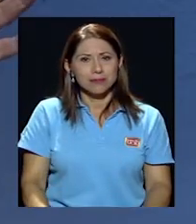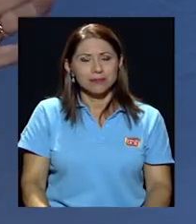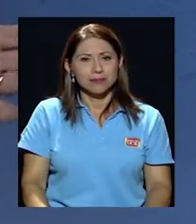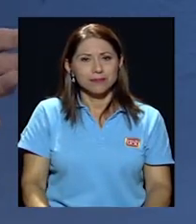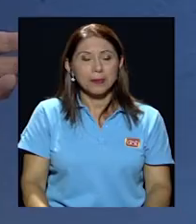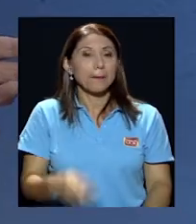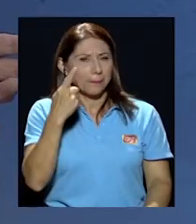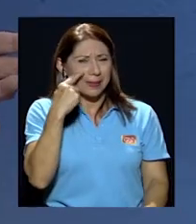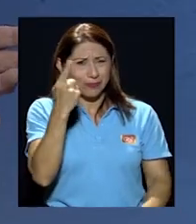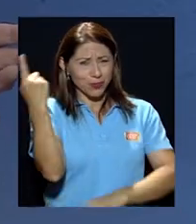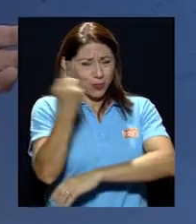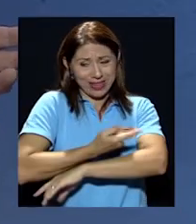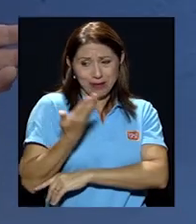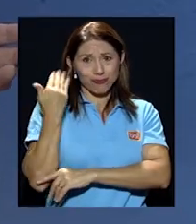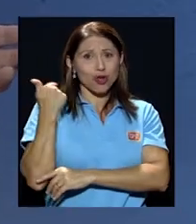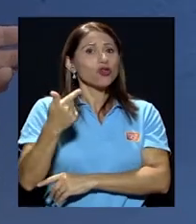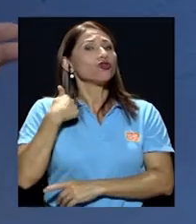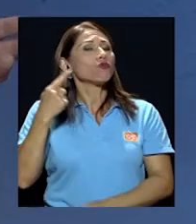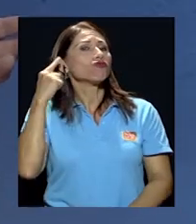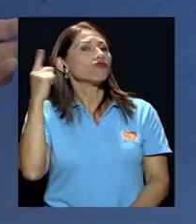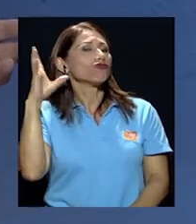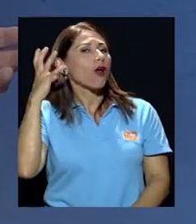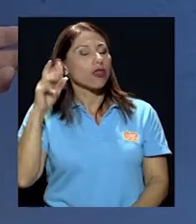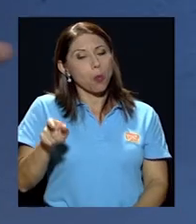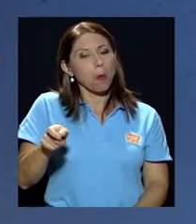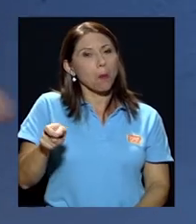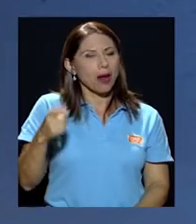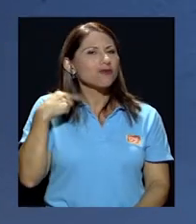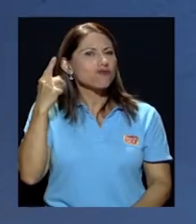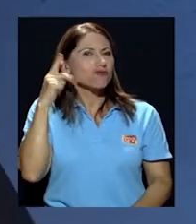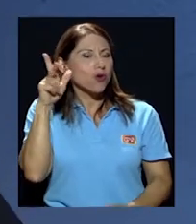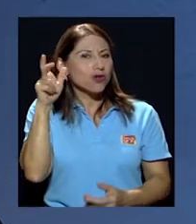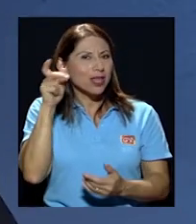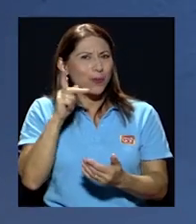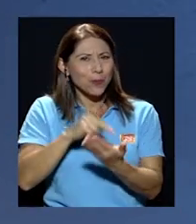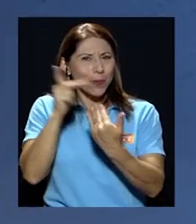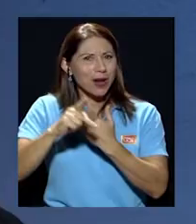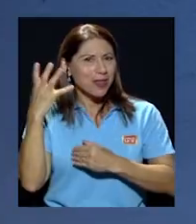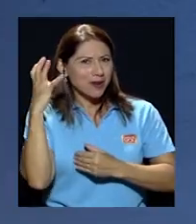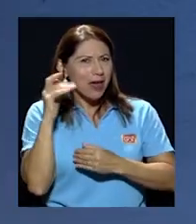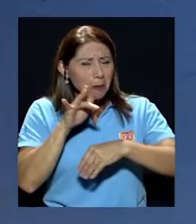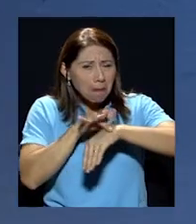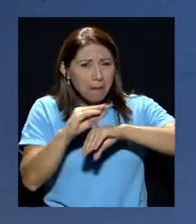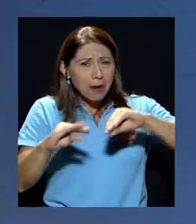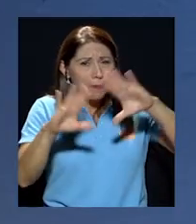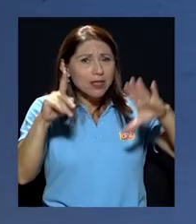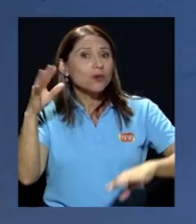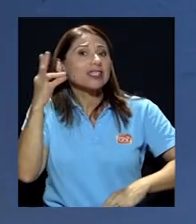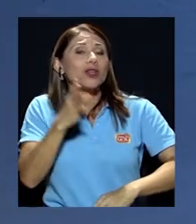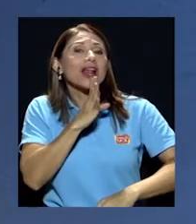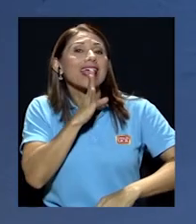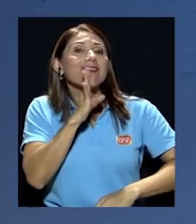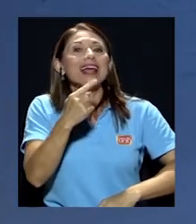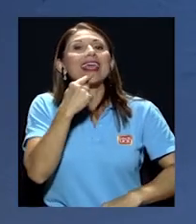Mire, un día estos venían oyendo una estación de radio bueno, unos programas de radio estos matutinos donde hay una señora que habla que dice que es